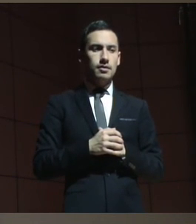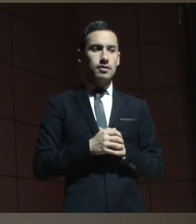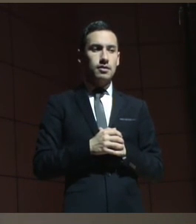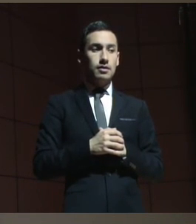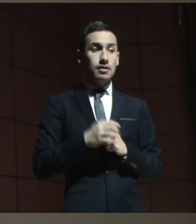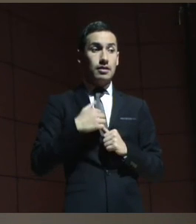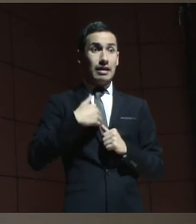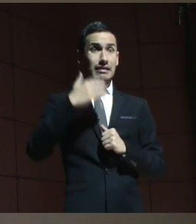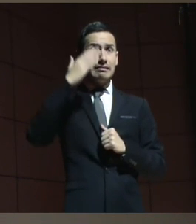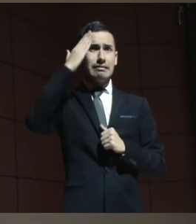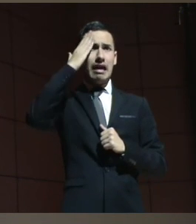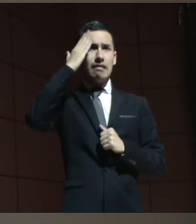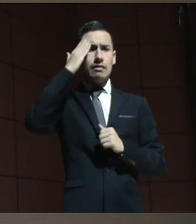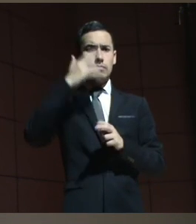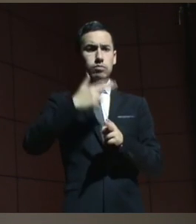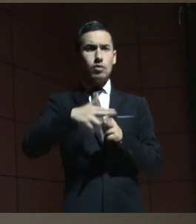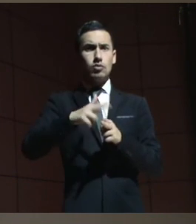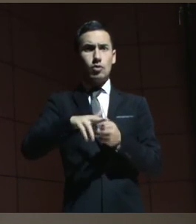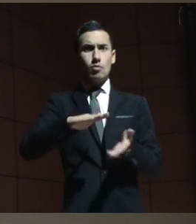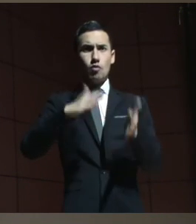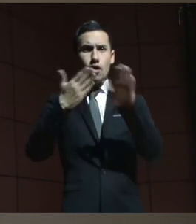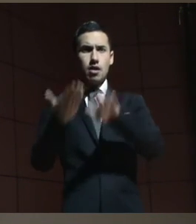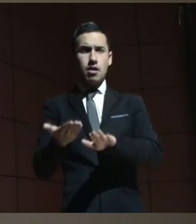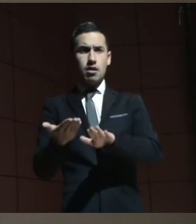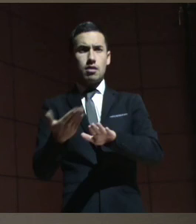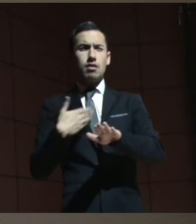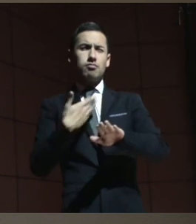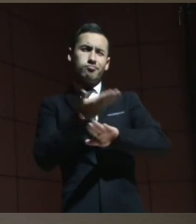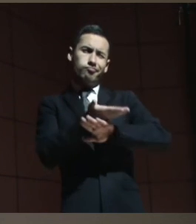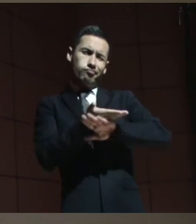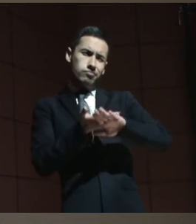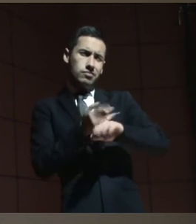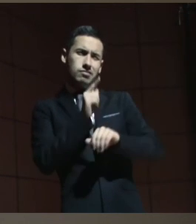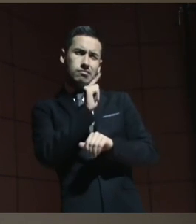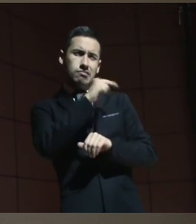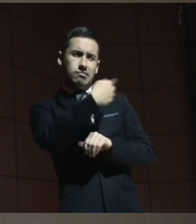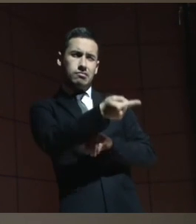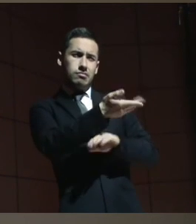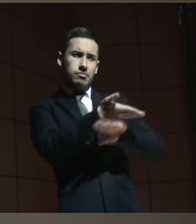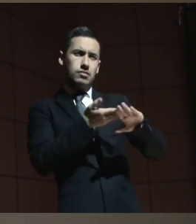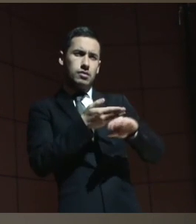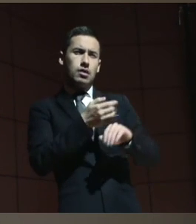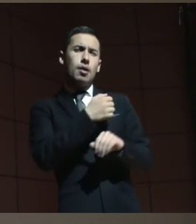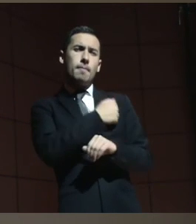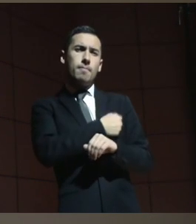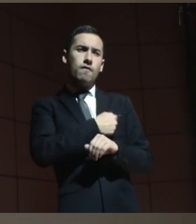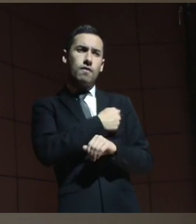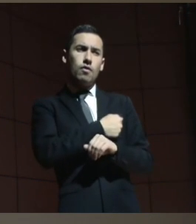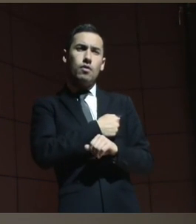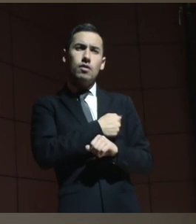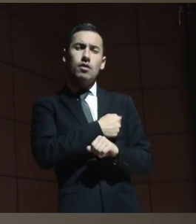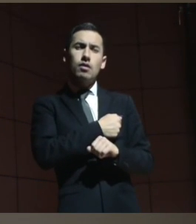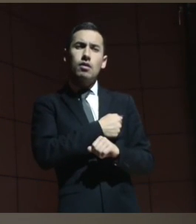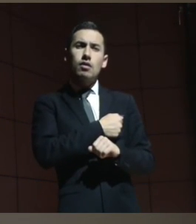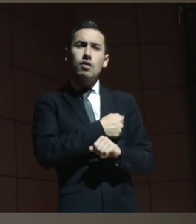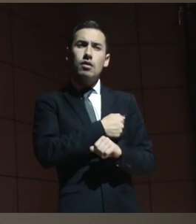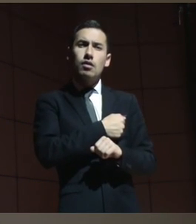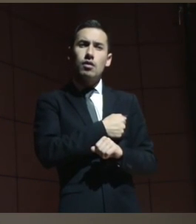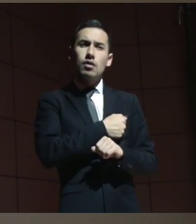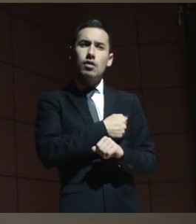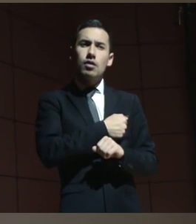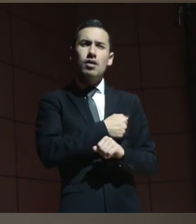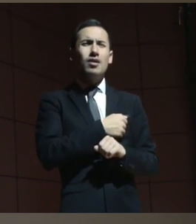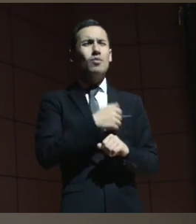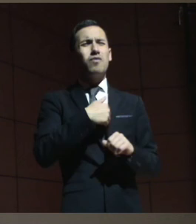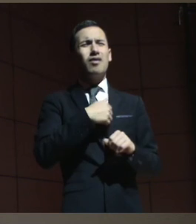le pidió a a Cito Lema que lo privara de la última